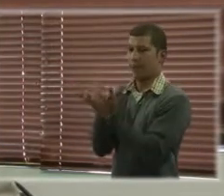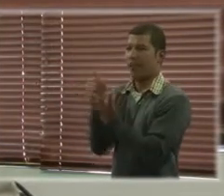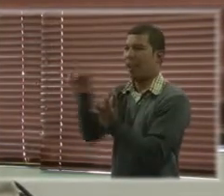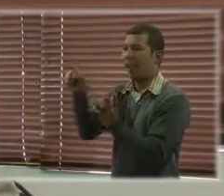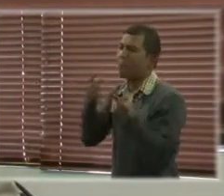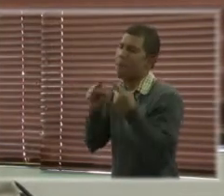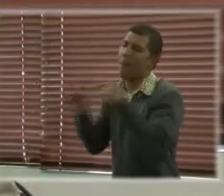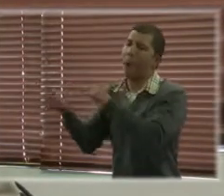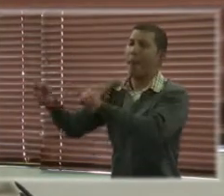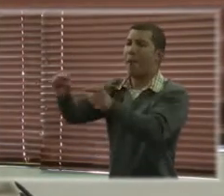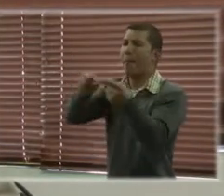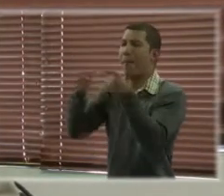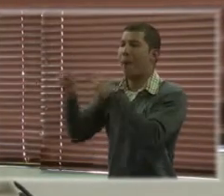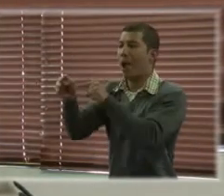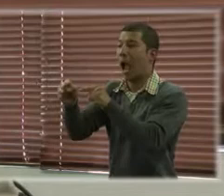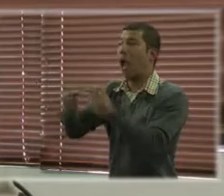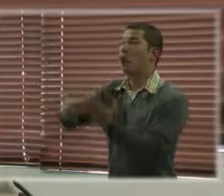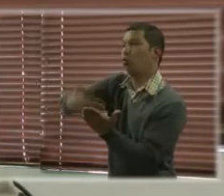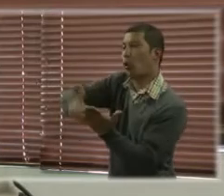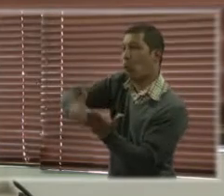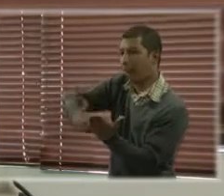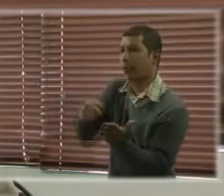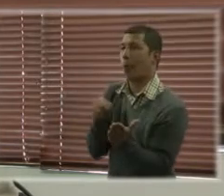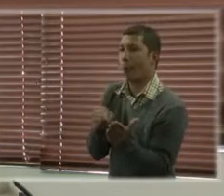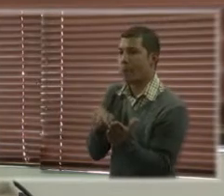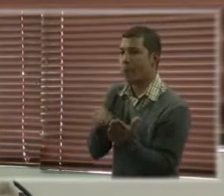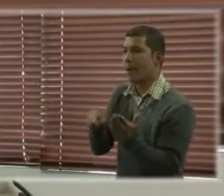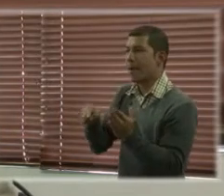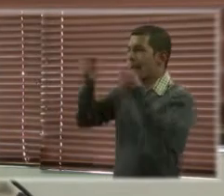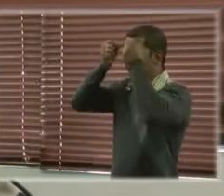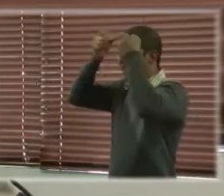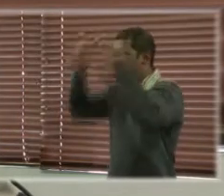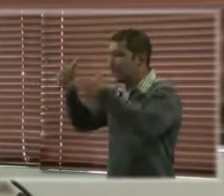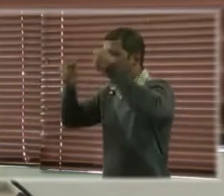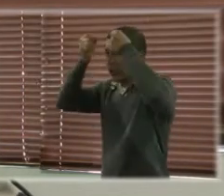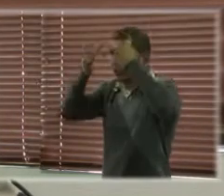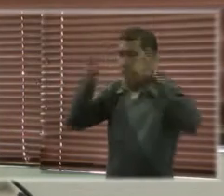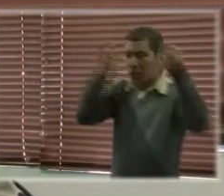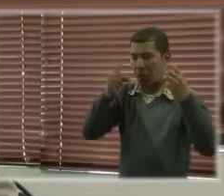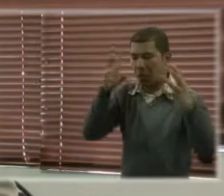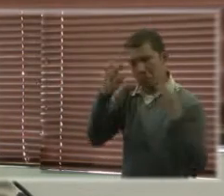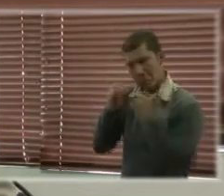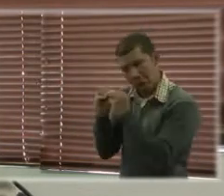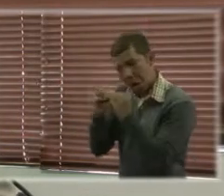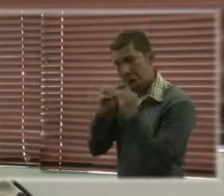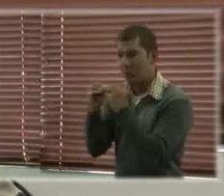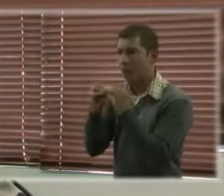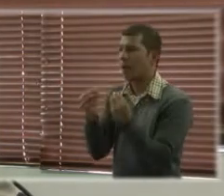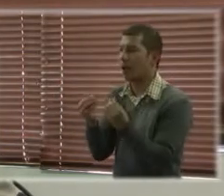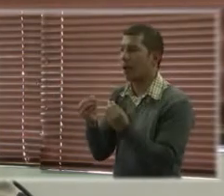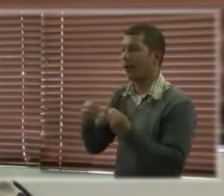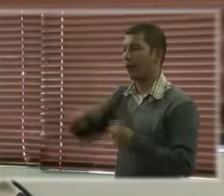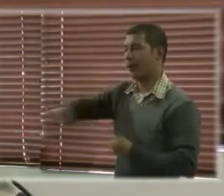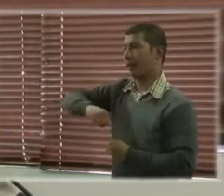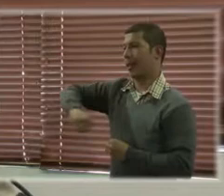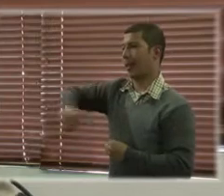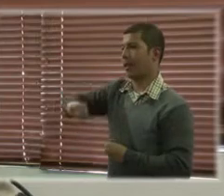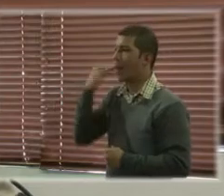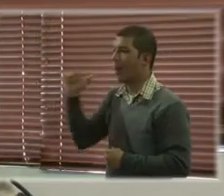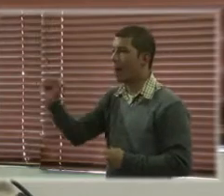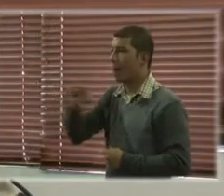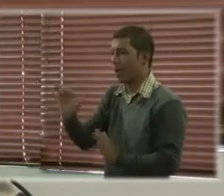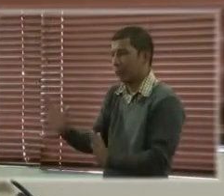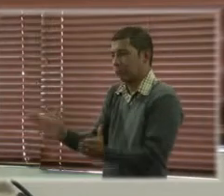en donde los estados acordaron medidas para avanzar con los derechos de las mujeres, en el 95 hubo una participación